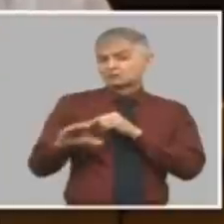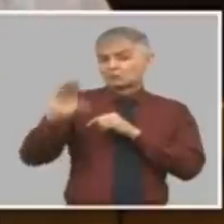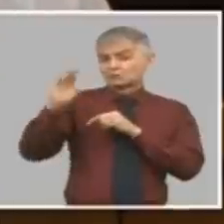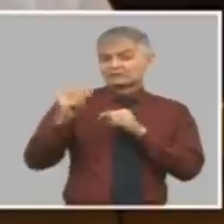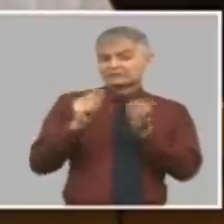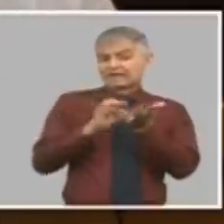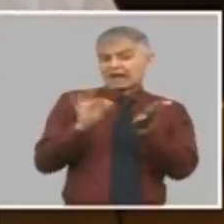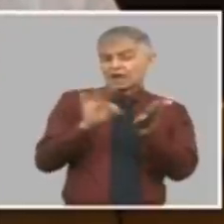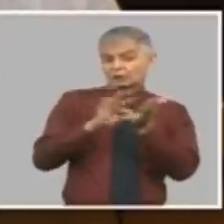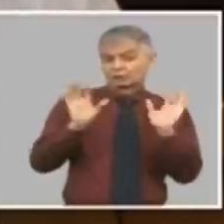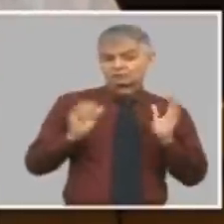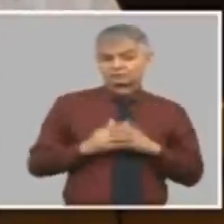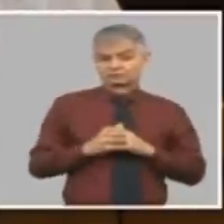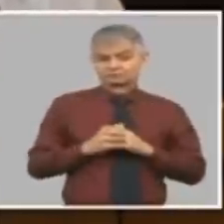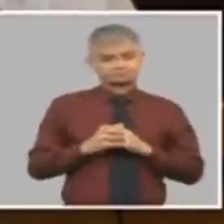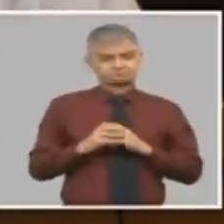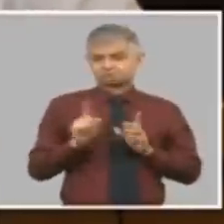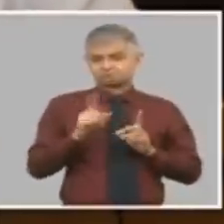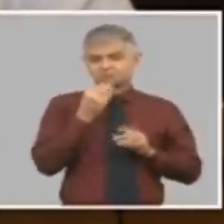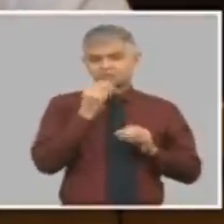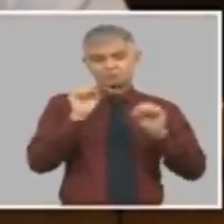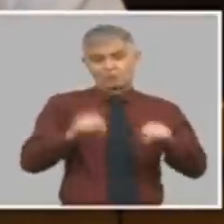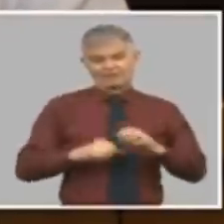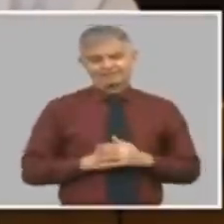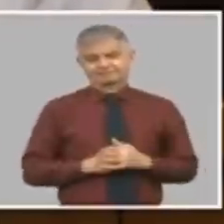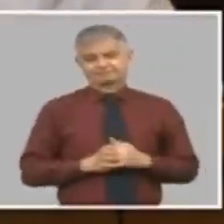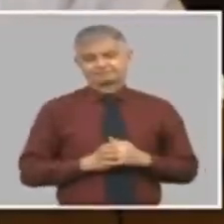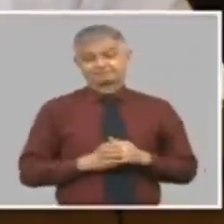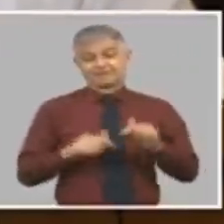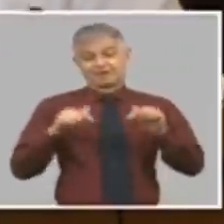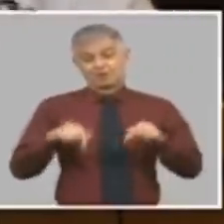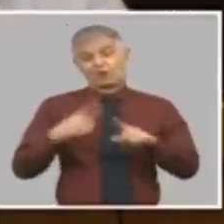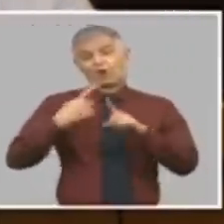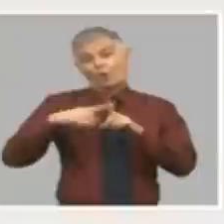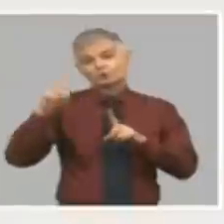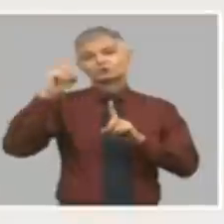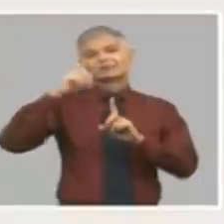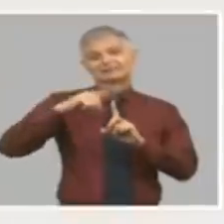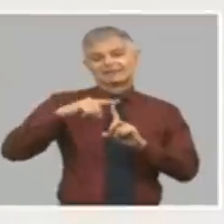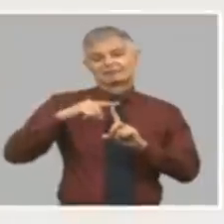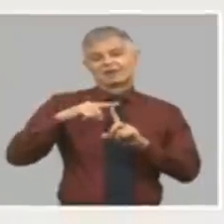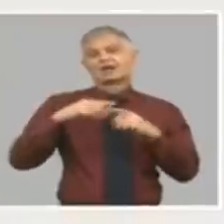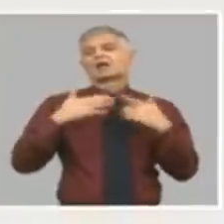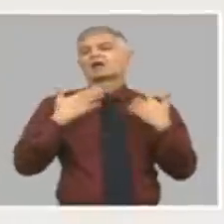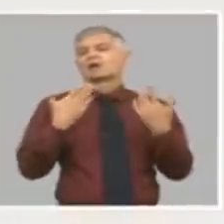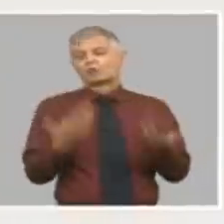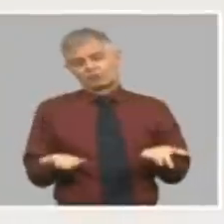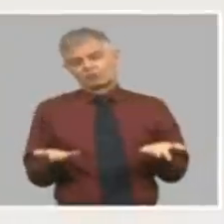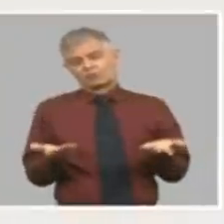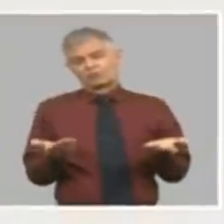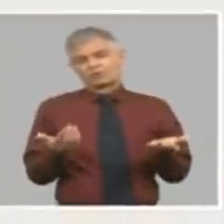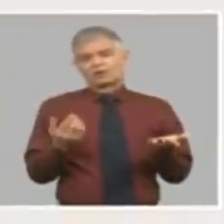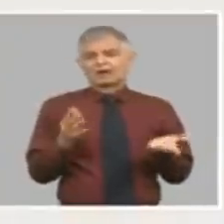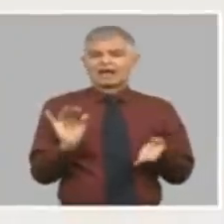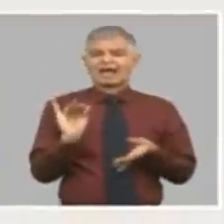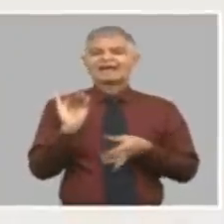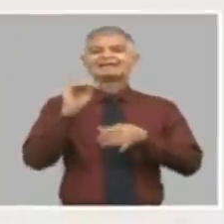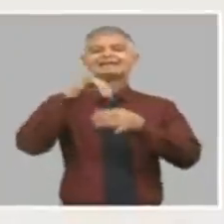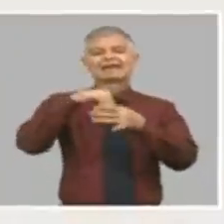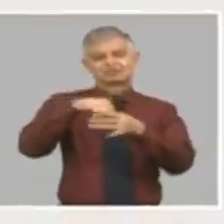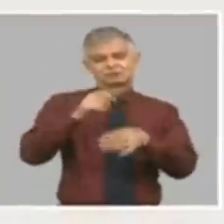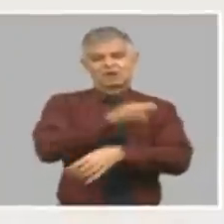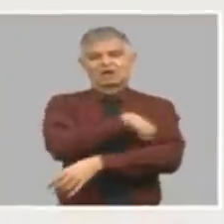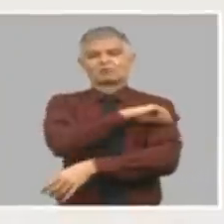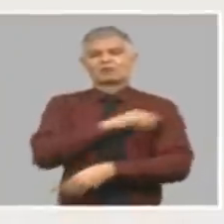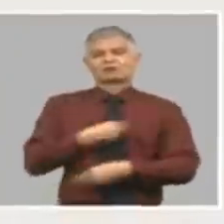eso viene el otro tema que viene abajo que es transformación de los ingresos de la población que voy a decir bien